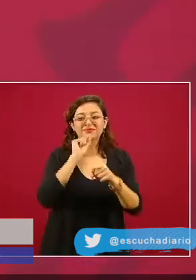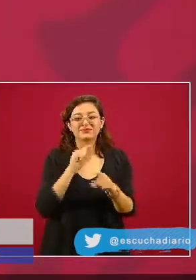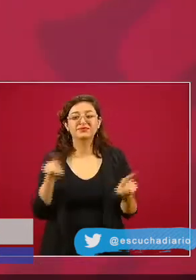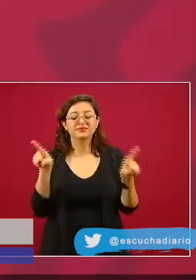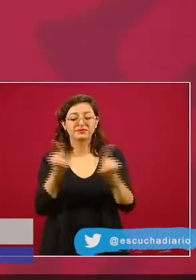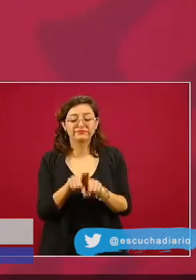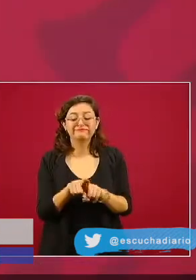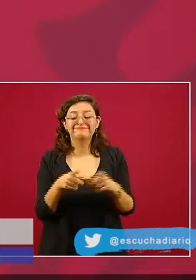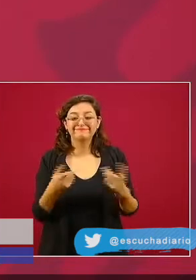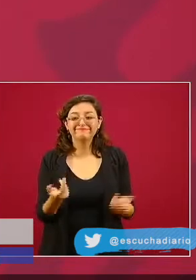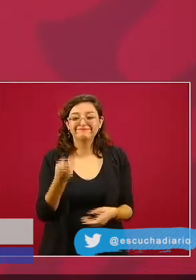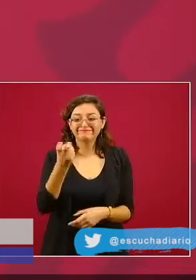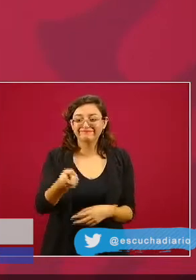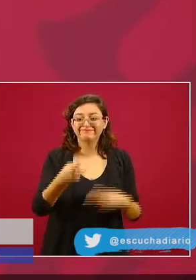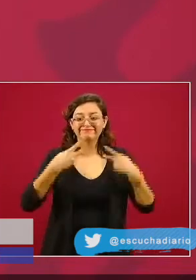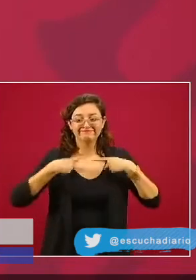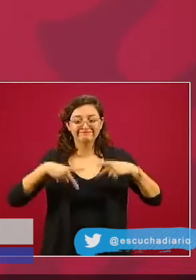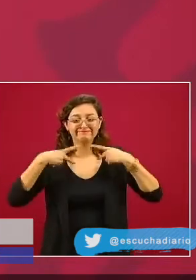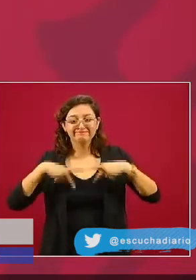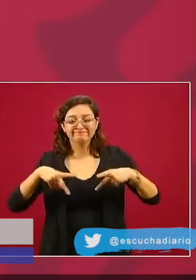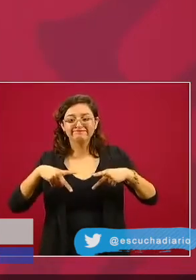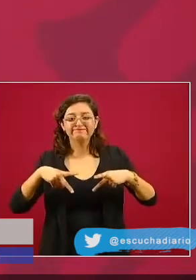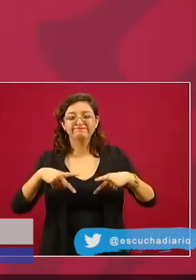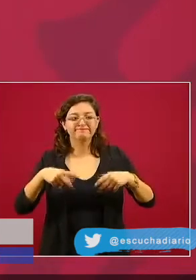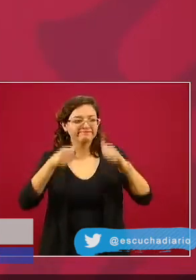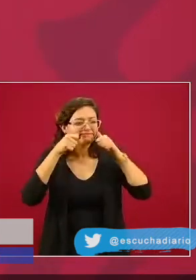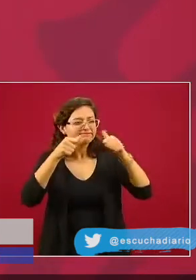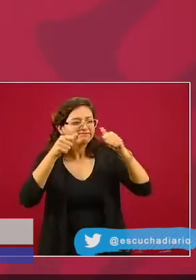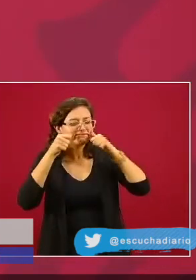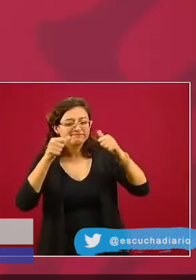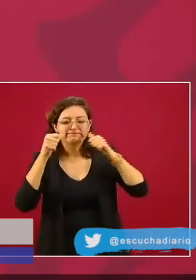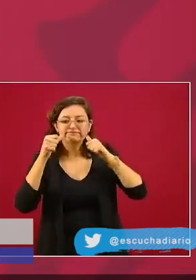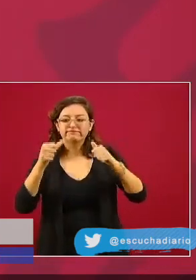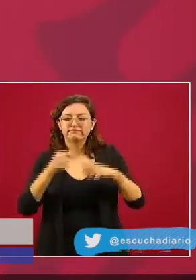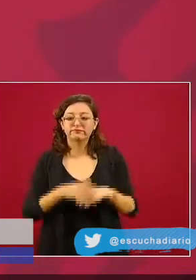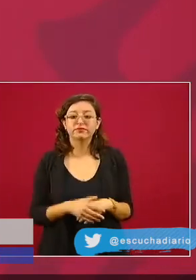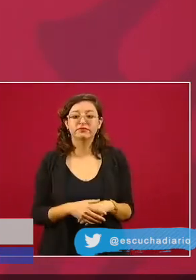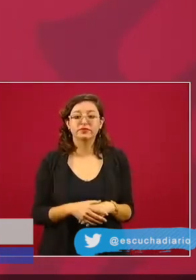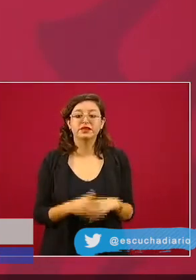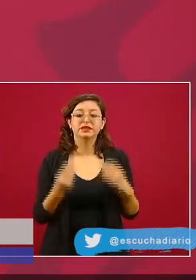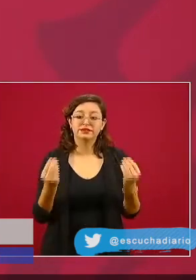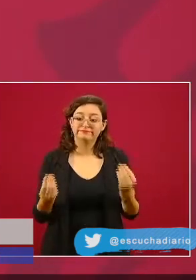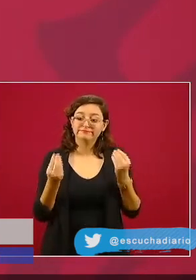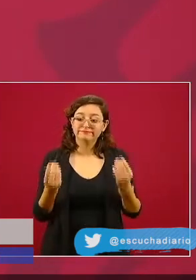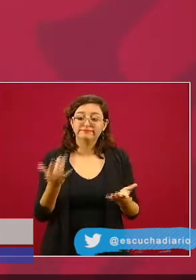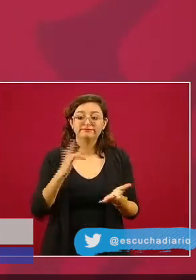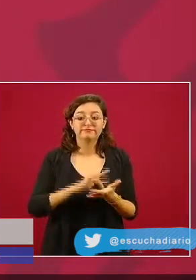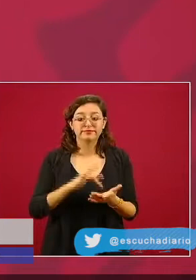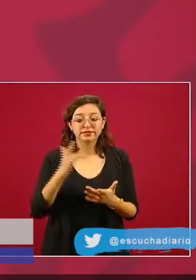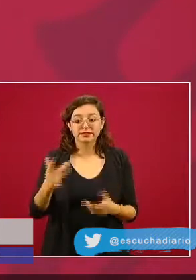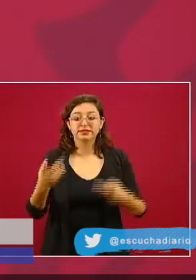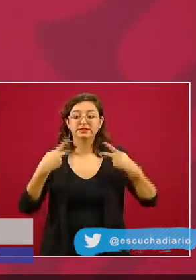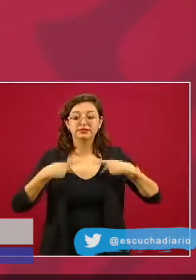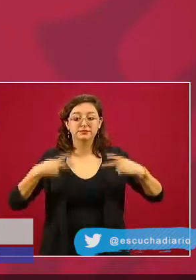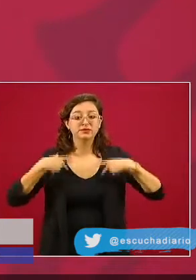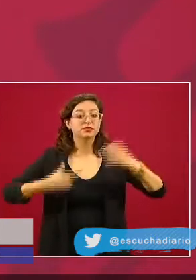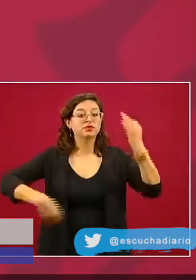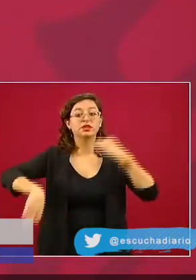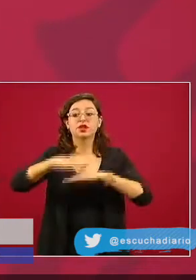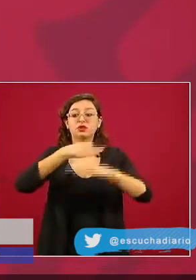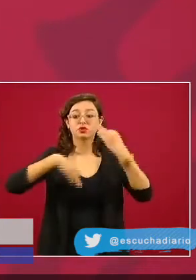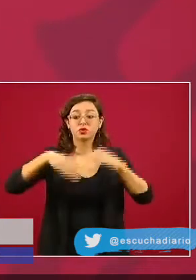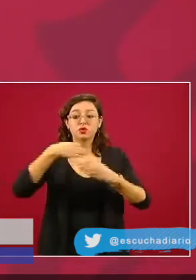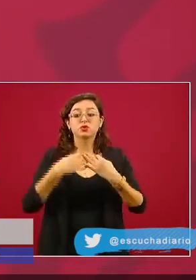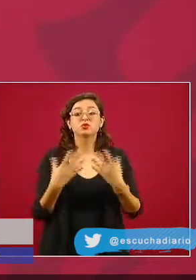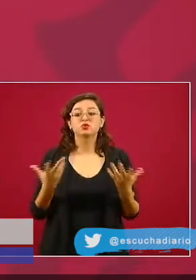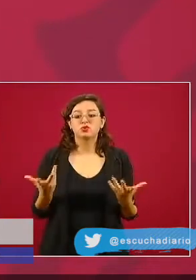pendiente. Entonces, muchas gracias a la gente, a todos, porque lo